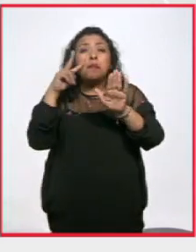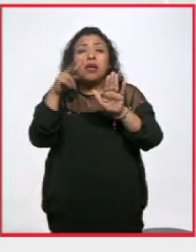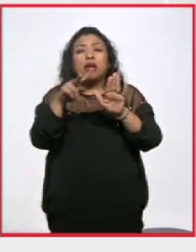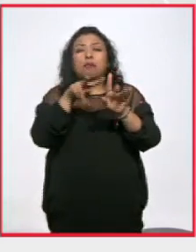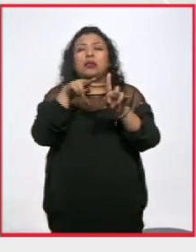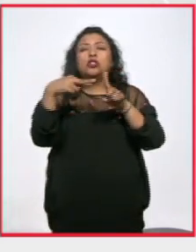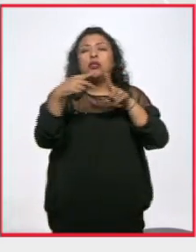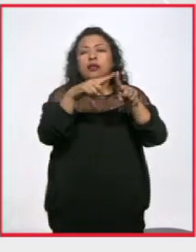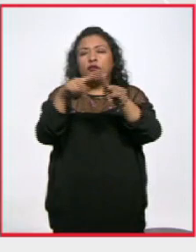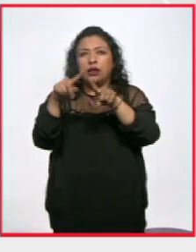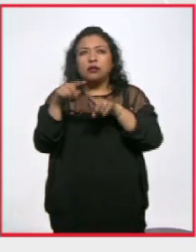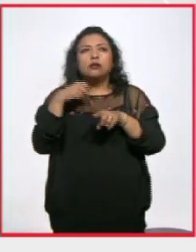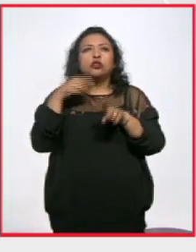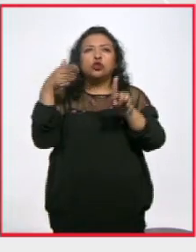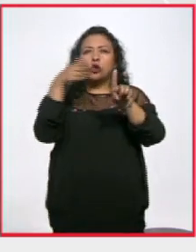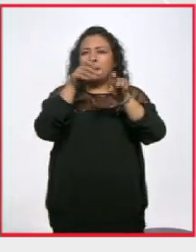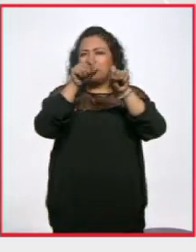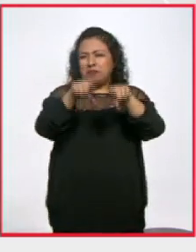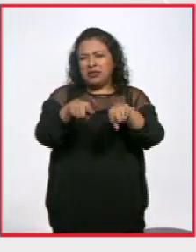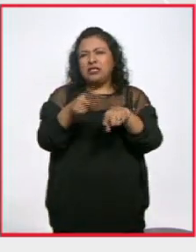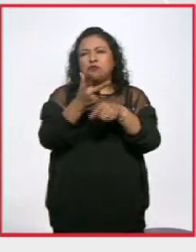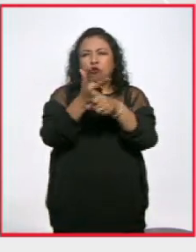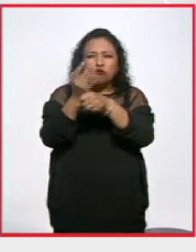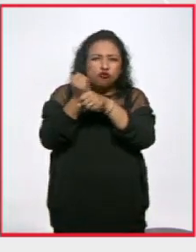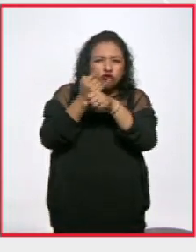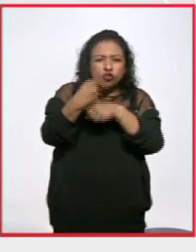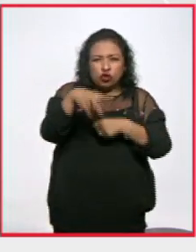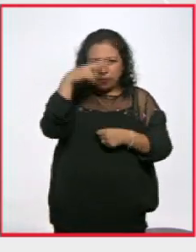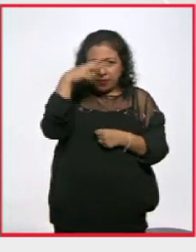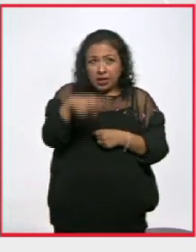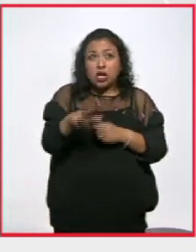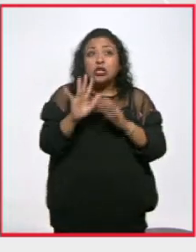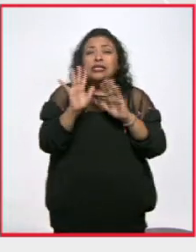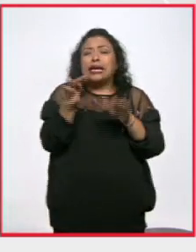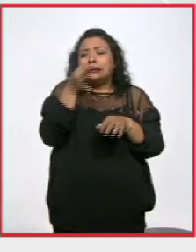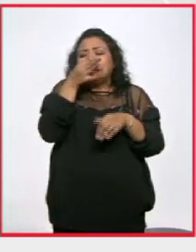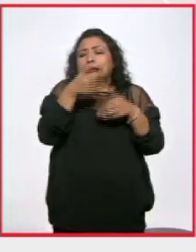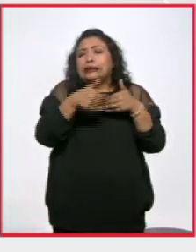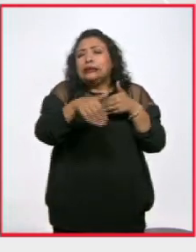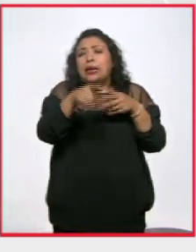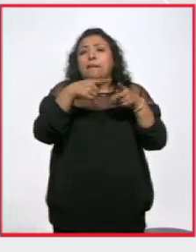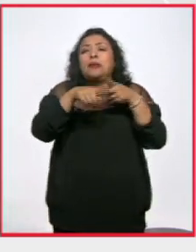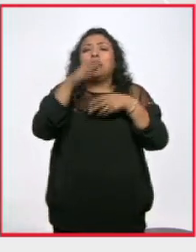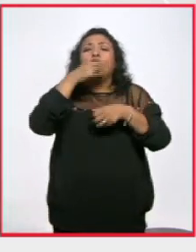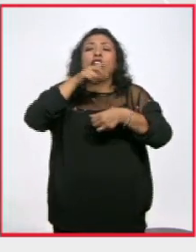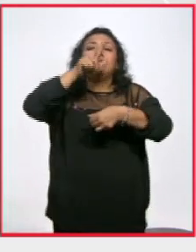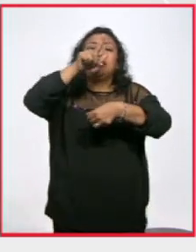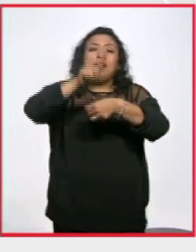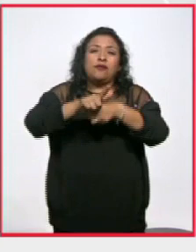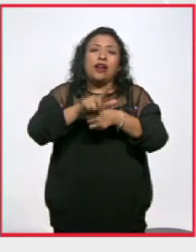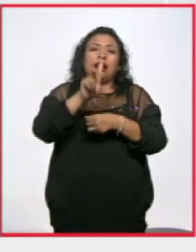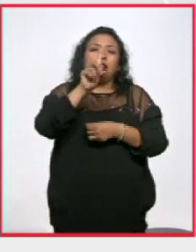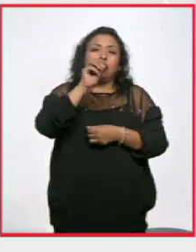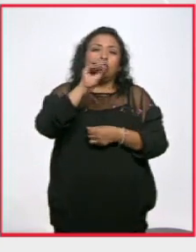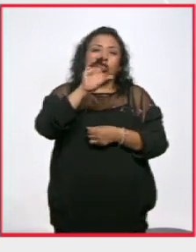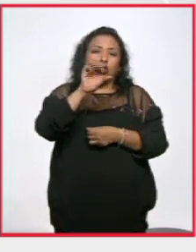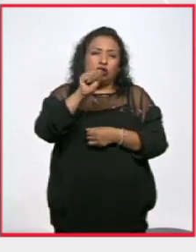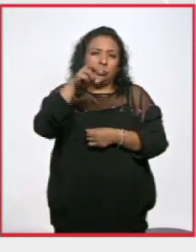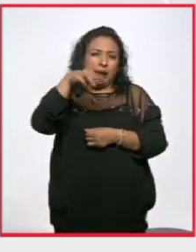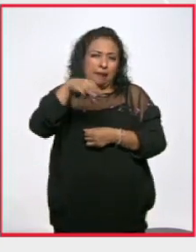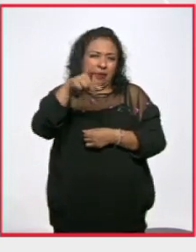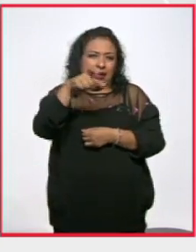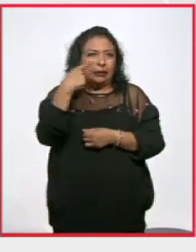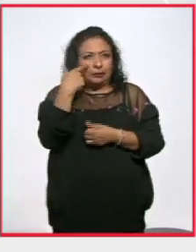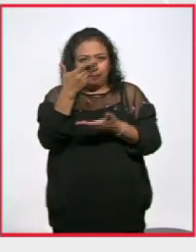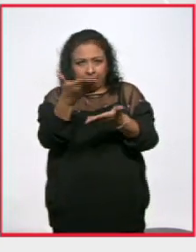miradas. Y a propósito, justamente, de los documentales mexicanos, ya está a nada arrancar el Festival DOCS MX. Vamos a ver